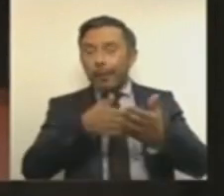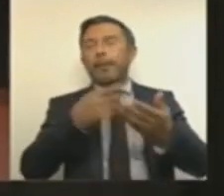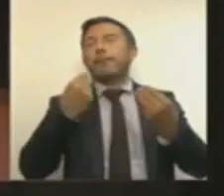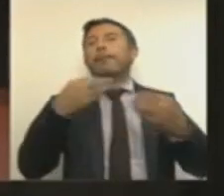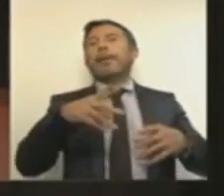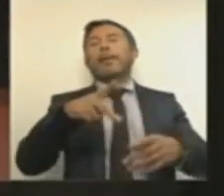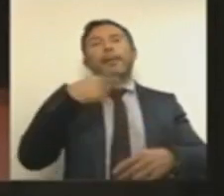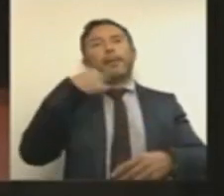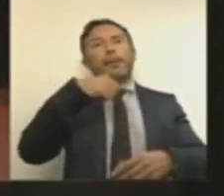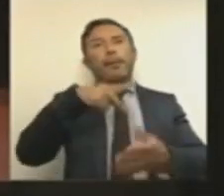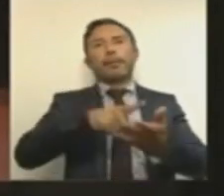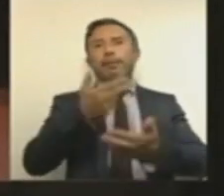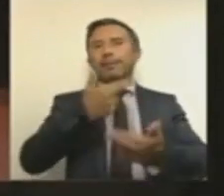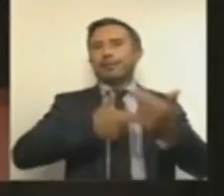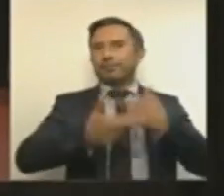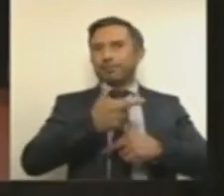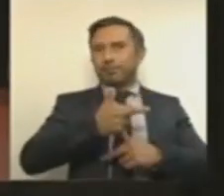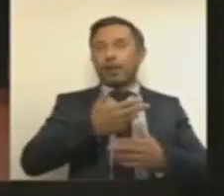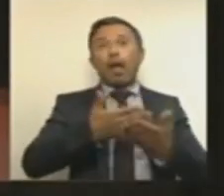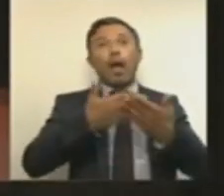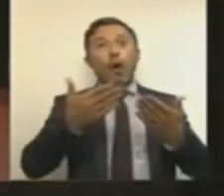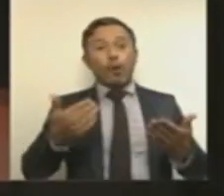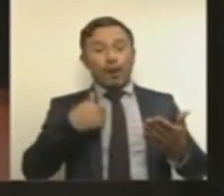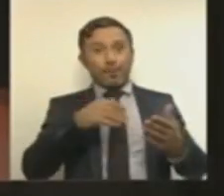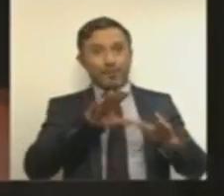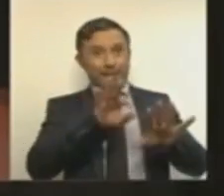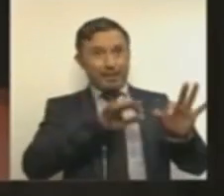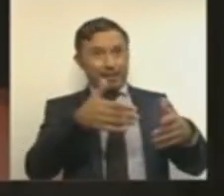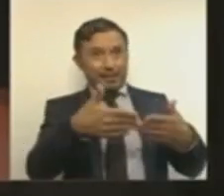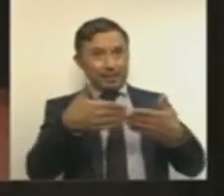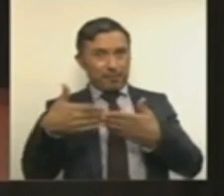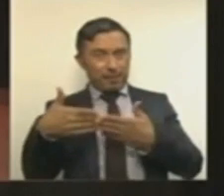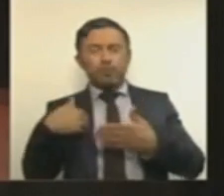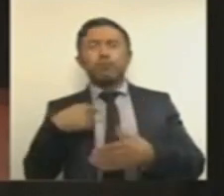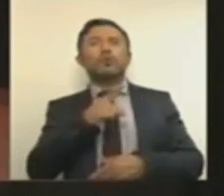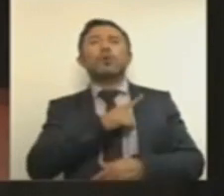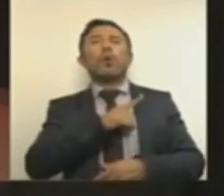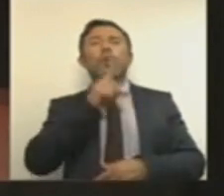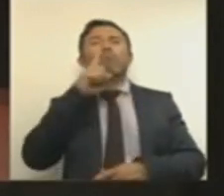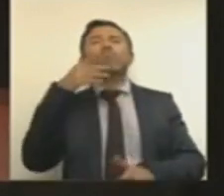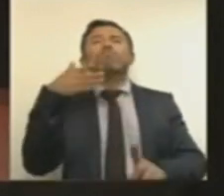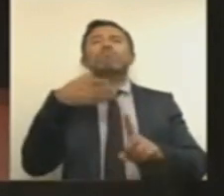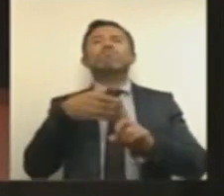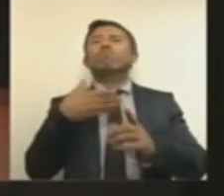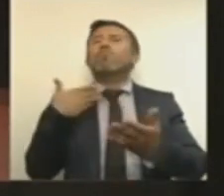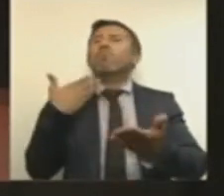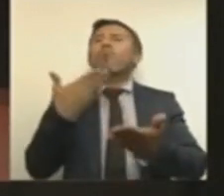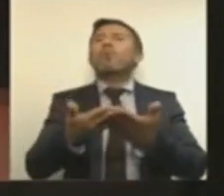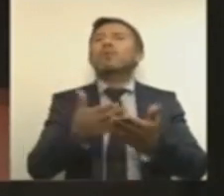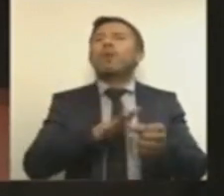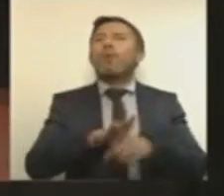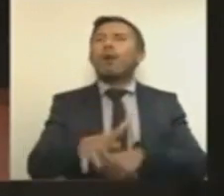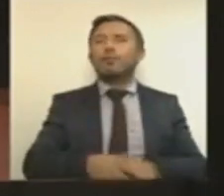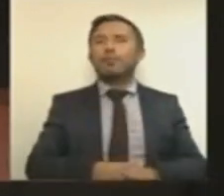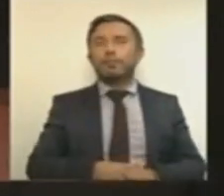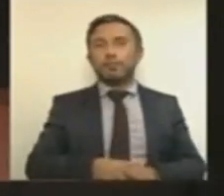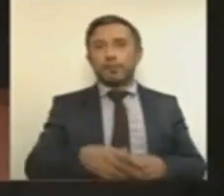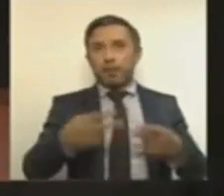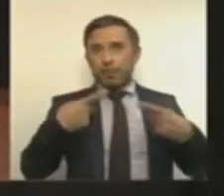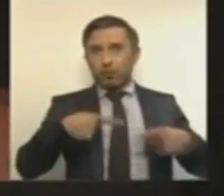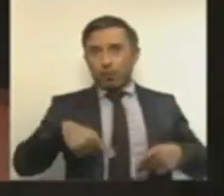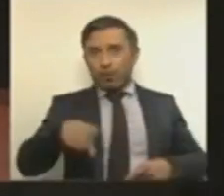simple y sencillamente lo que estamos proponiendo es que las víctimas tuvieran que